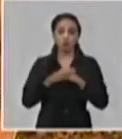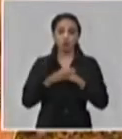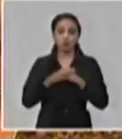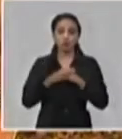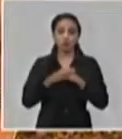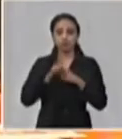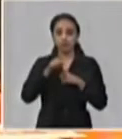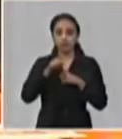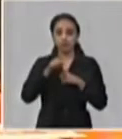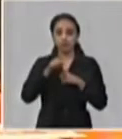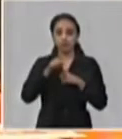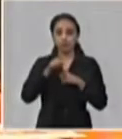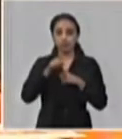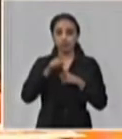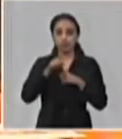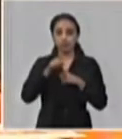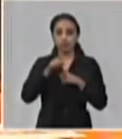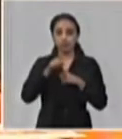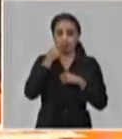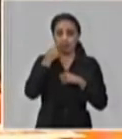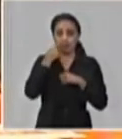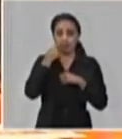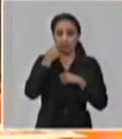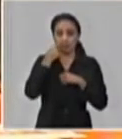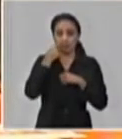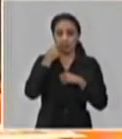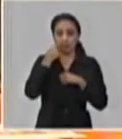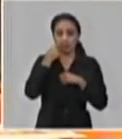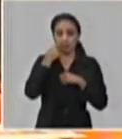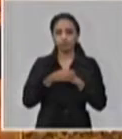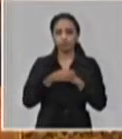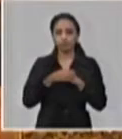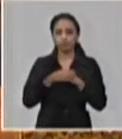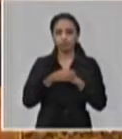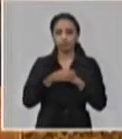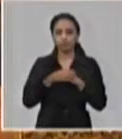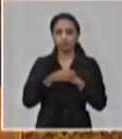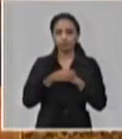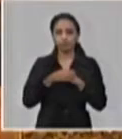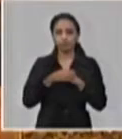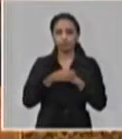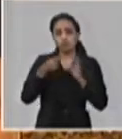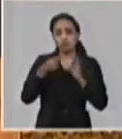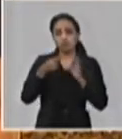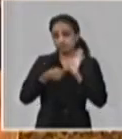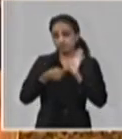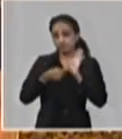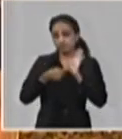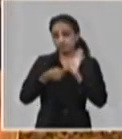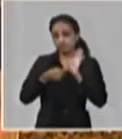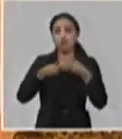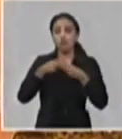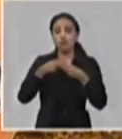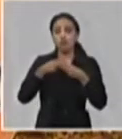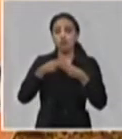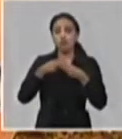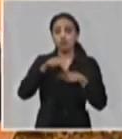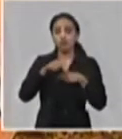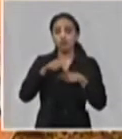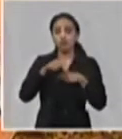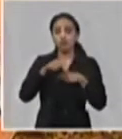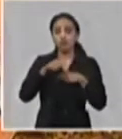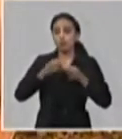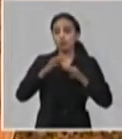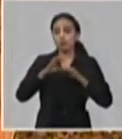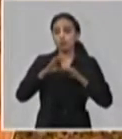Farma también con nosotros? Bueno, el Bucua Farma es un artífice también de lo que hemos estado haciendo en los aseguramientos y también